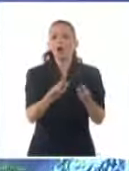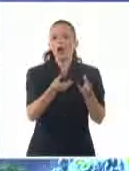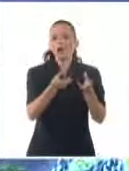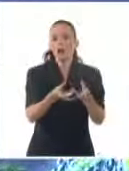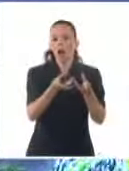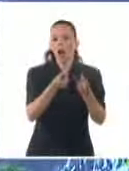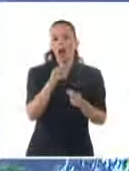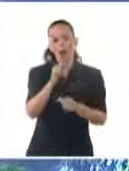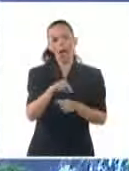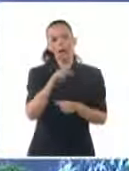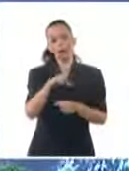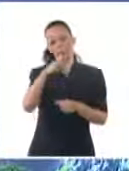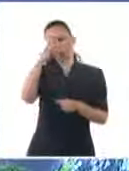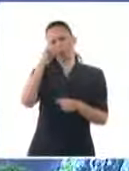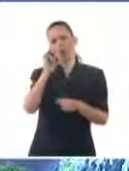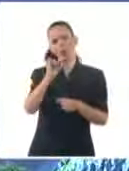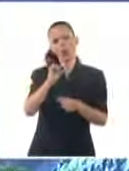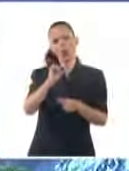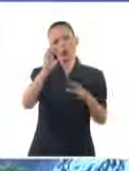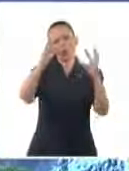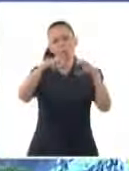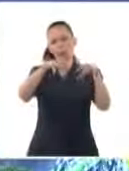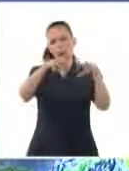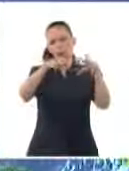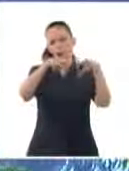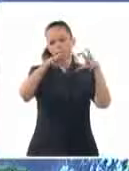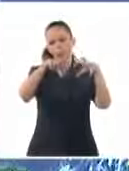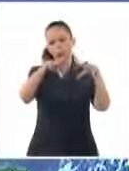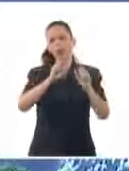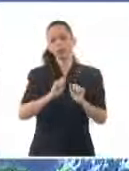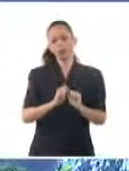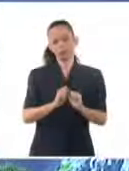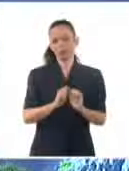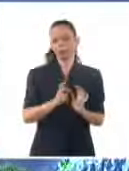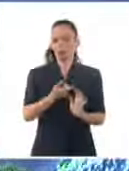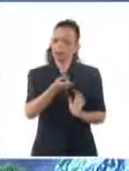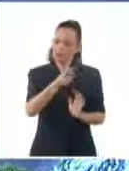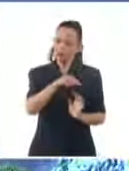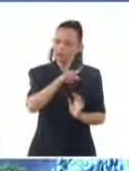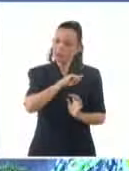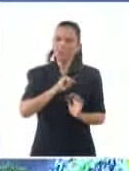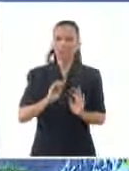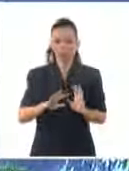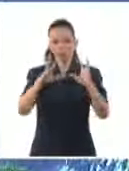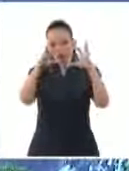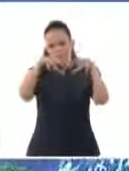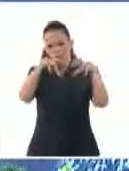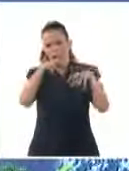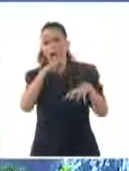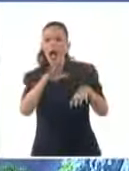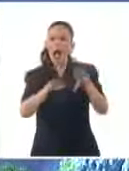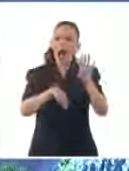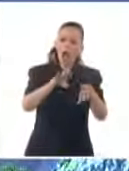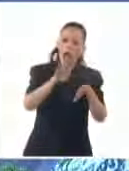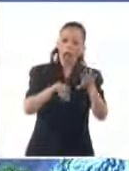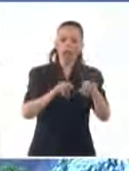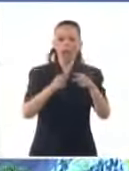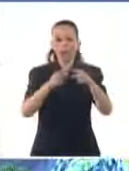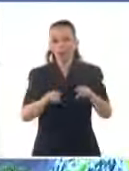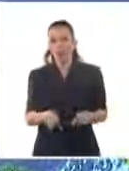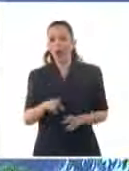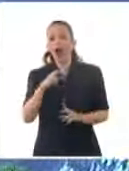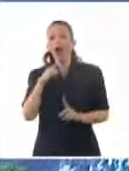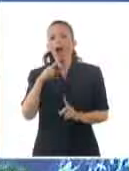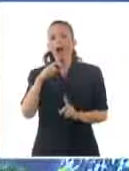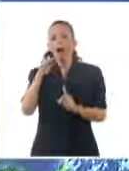forma puntual los intervalos nubosos y eso ha estado generando en las últimas horas aislados chubascos y lluvias, pero que no sobrepasan los 26 milímetros